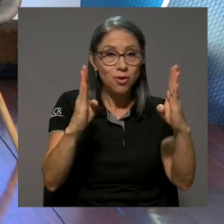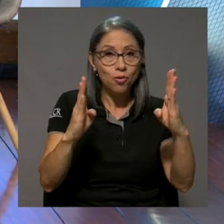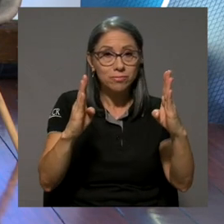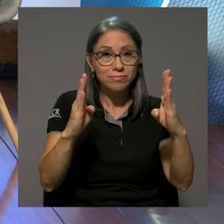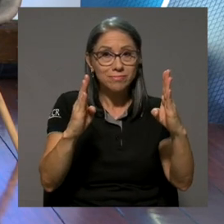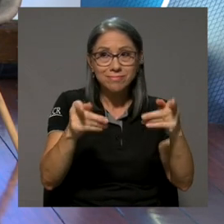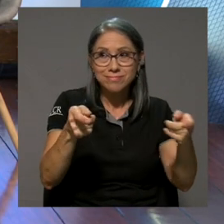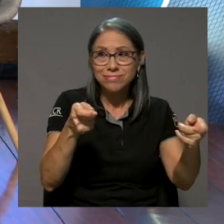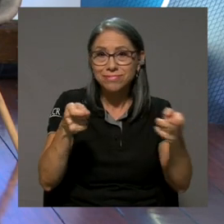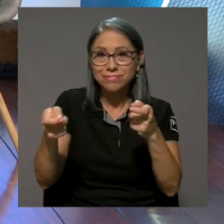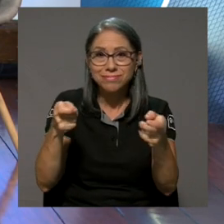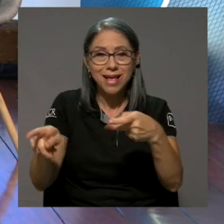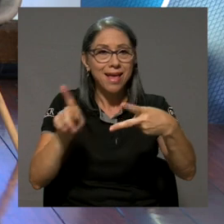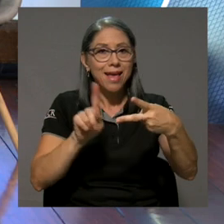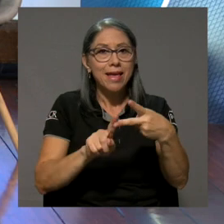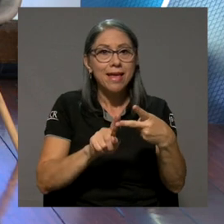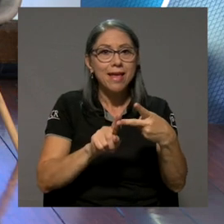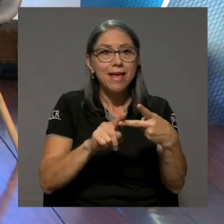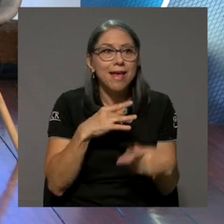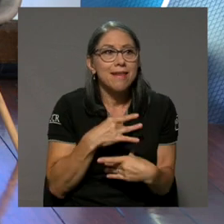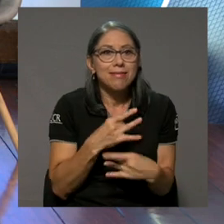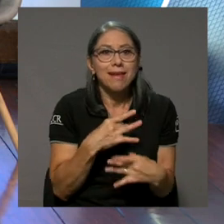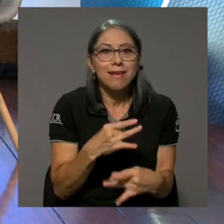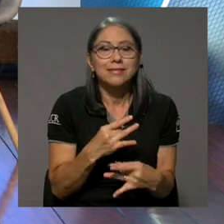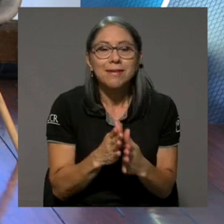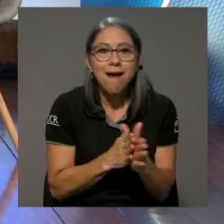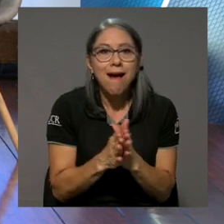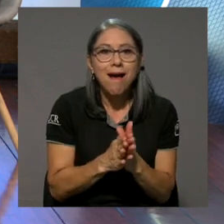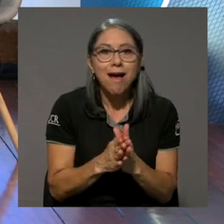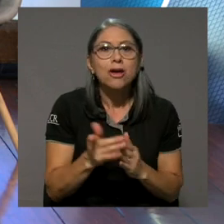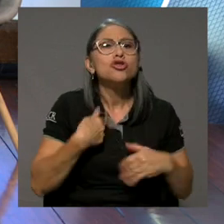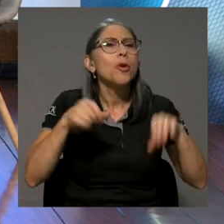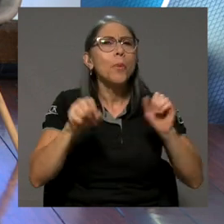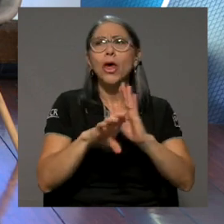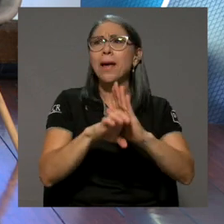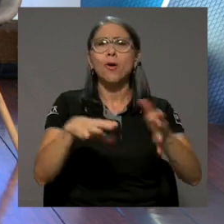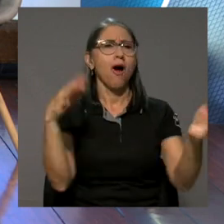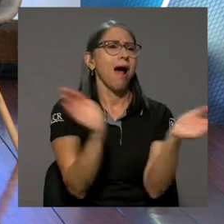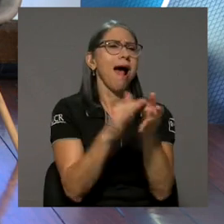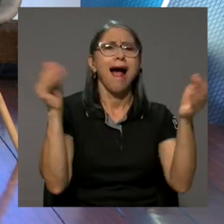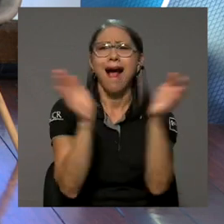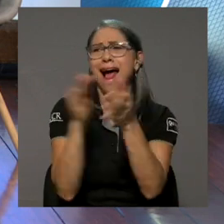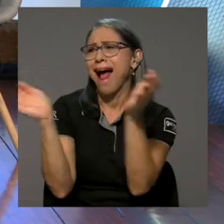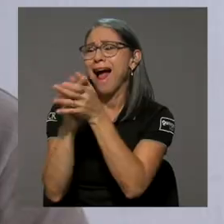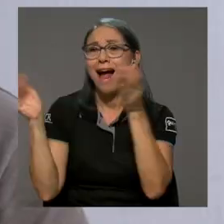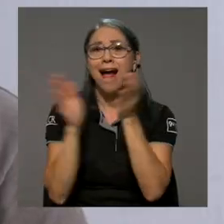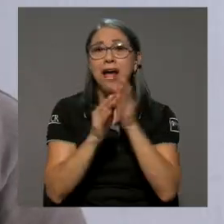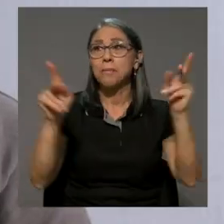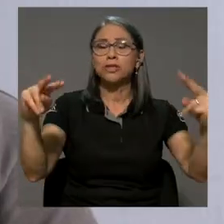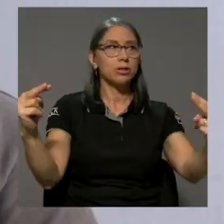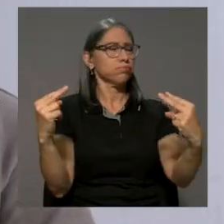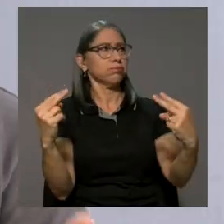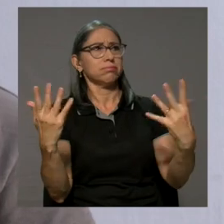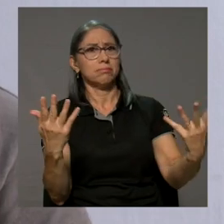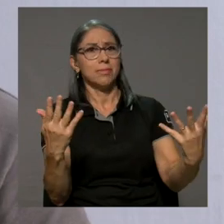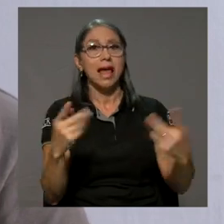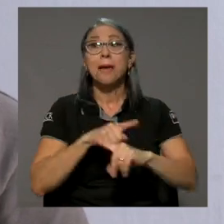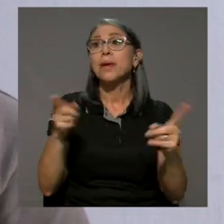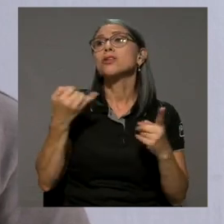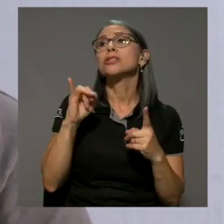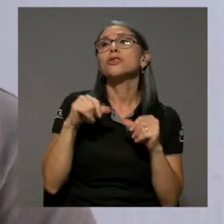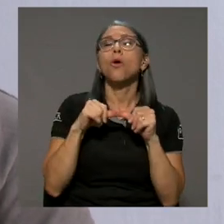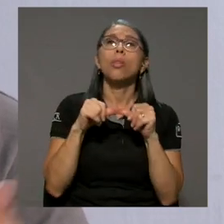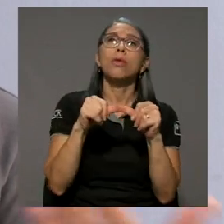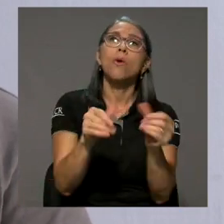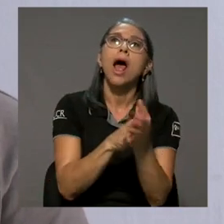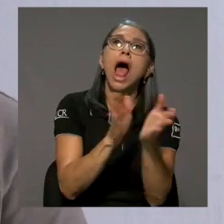y el interés. Tú puedes, yo puedo aplaudir muy fuerte ahora y que todo el mundo me mire, pero si me la paso aplaudiendo